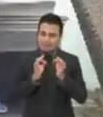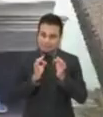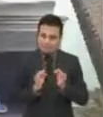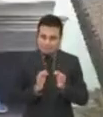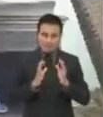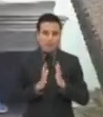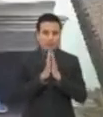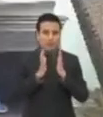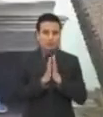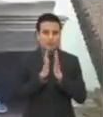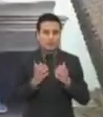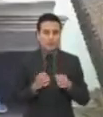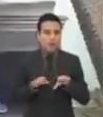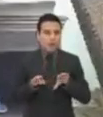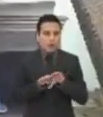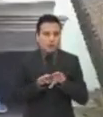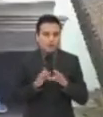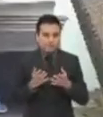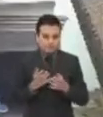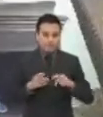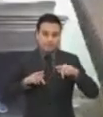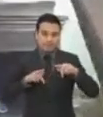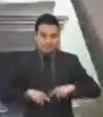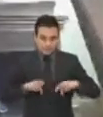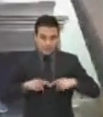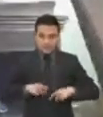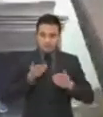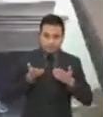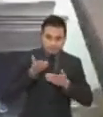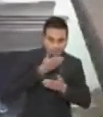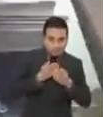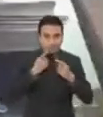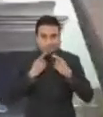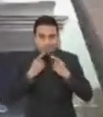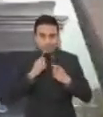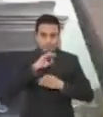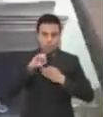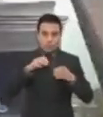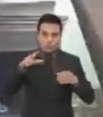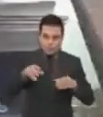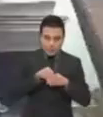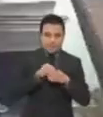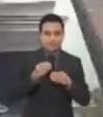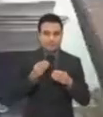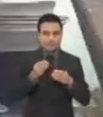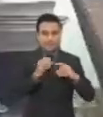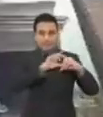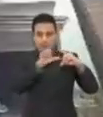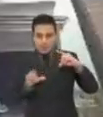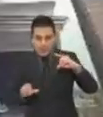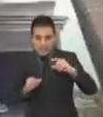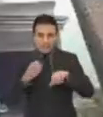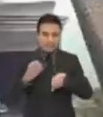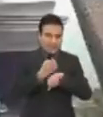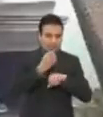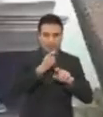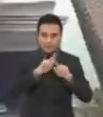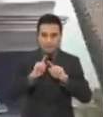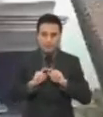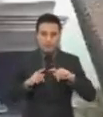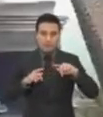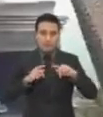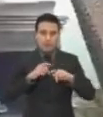construido en el diálogo incluyente, nacional y regional, convocando siempre a la participación